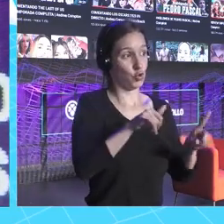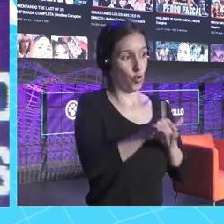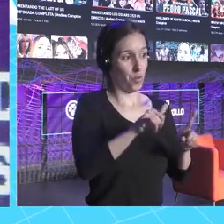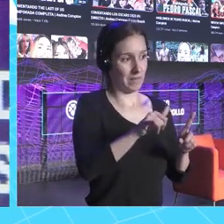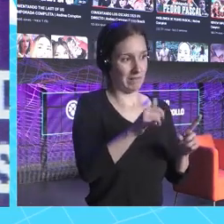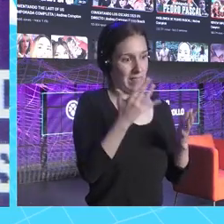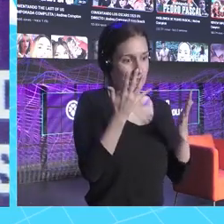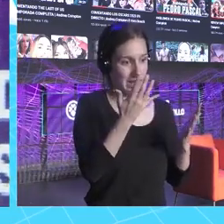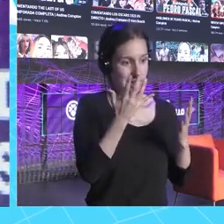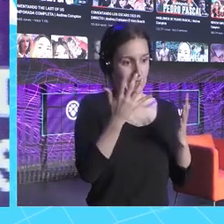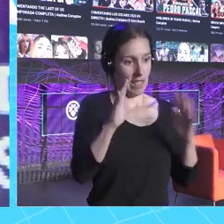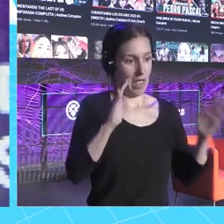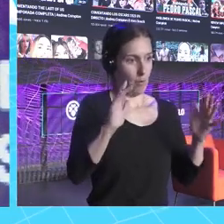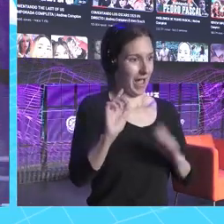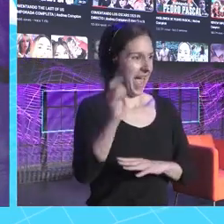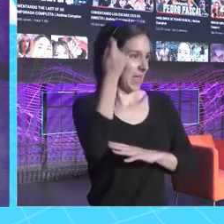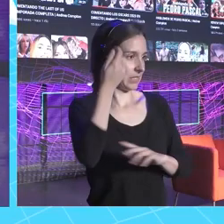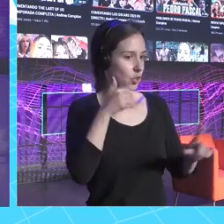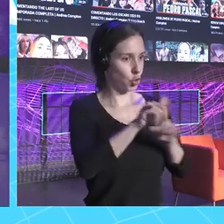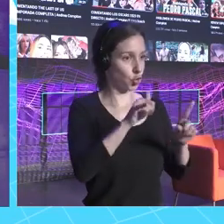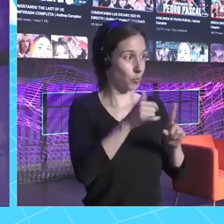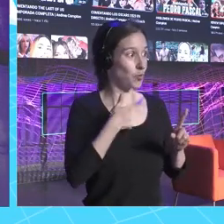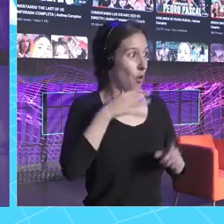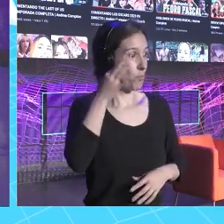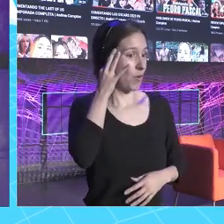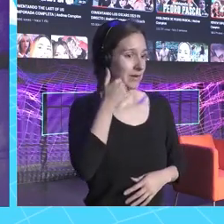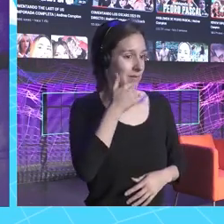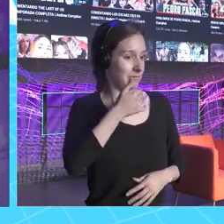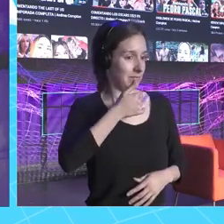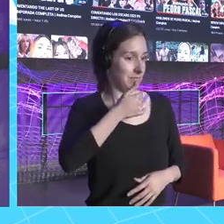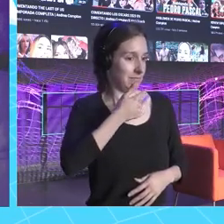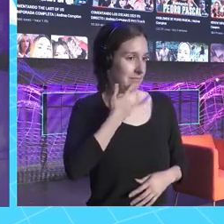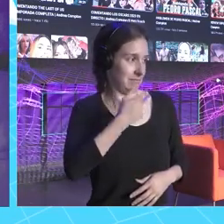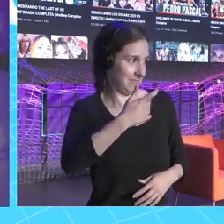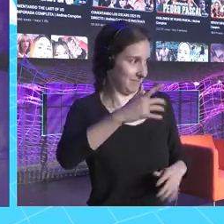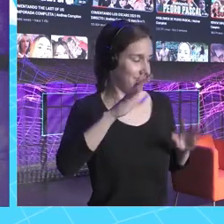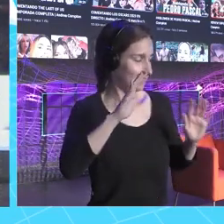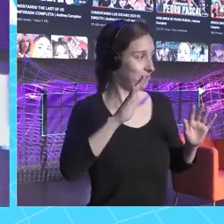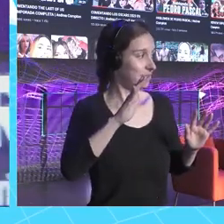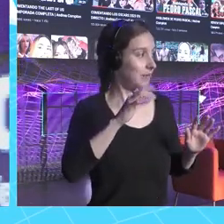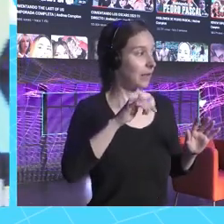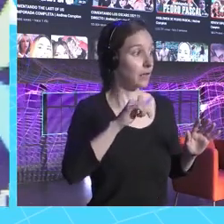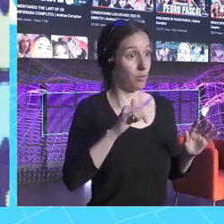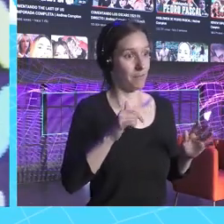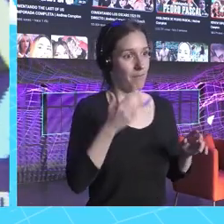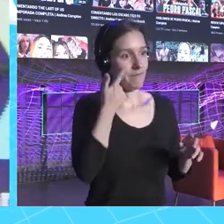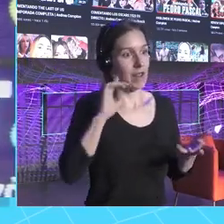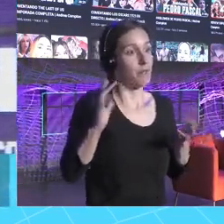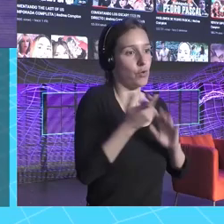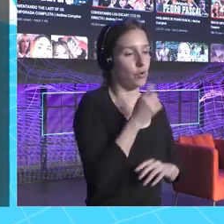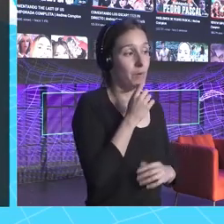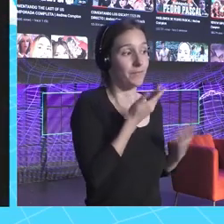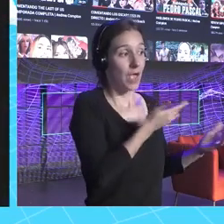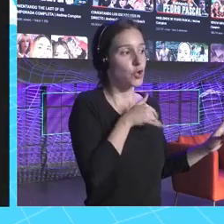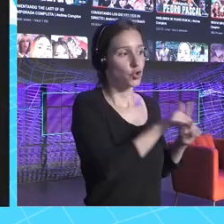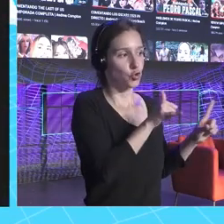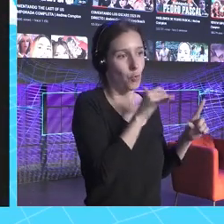de Internet del inicio, pues ver cómo avanzar en todo esto. Entonces, este es mi canal de YouTube. Actualmente, como